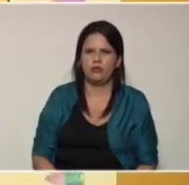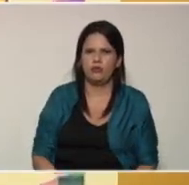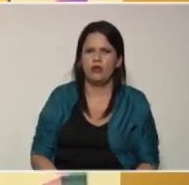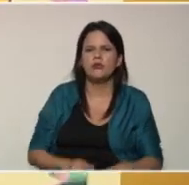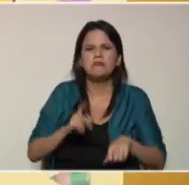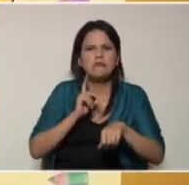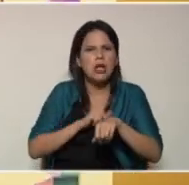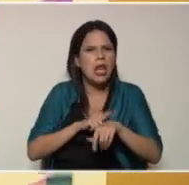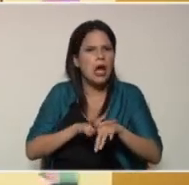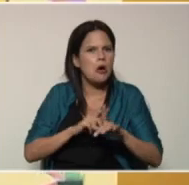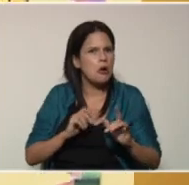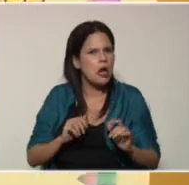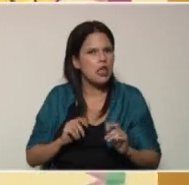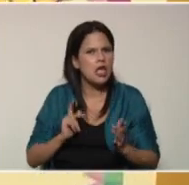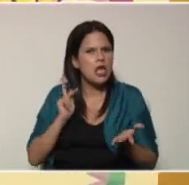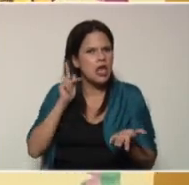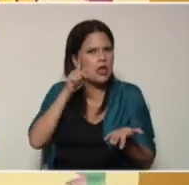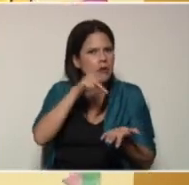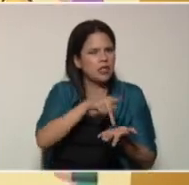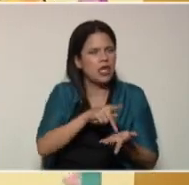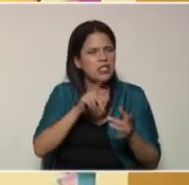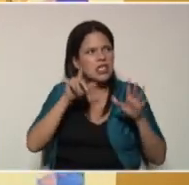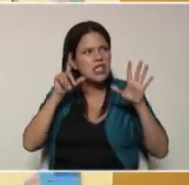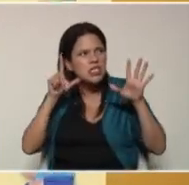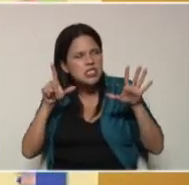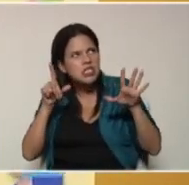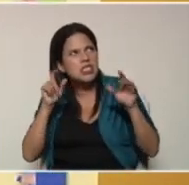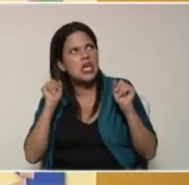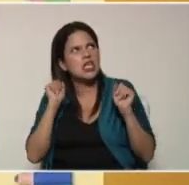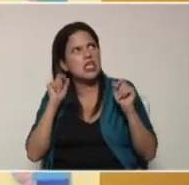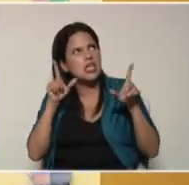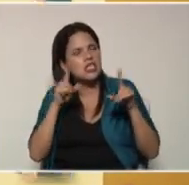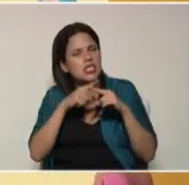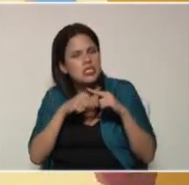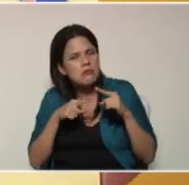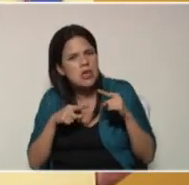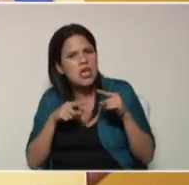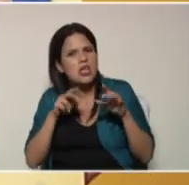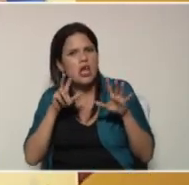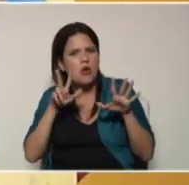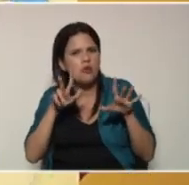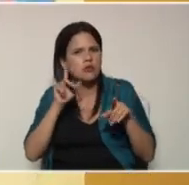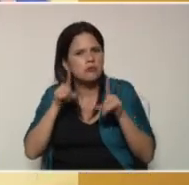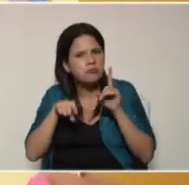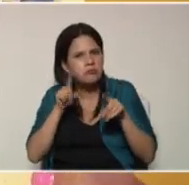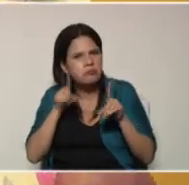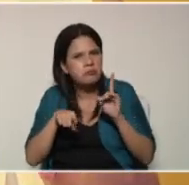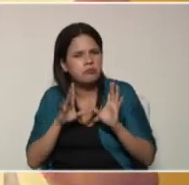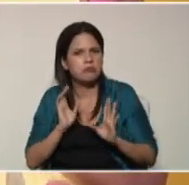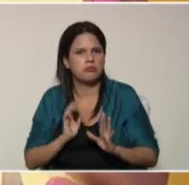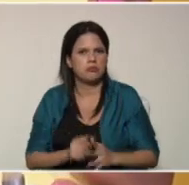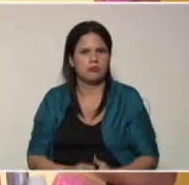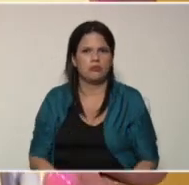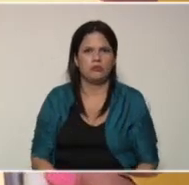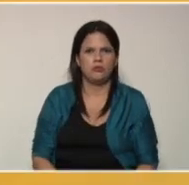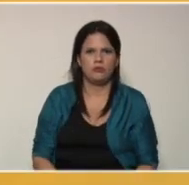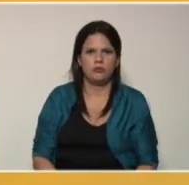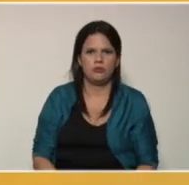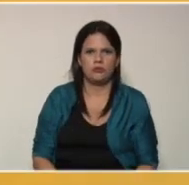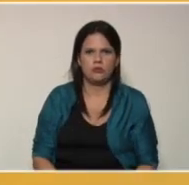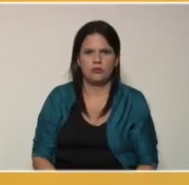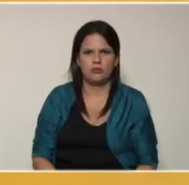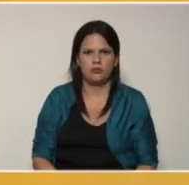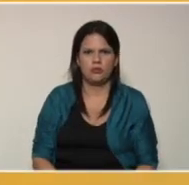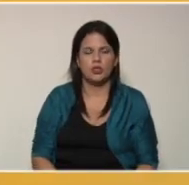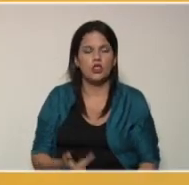levantarse, que va a ser de 7 a 7 y media, 8. Hemos dicho que esto debemos ajustarlo a como los estemos